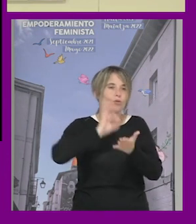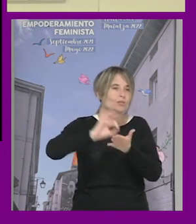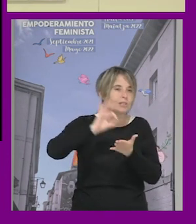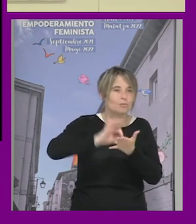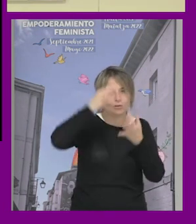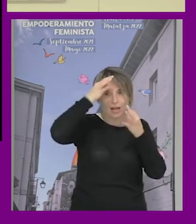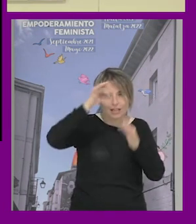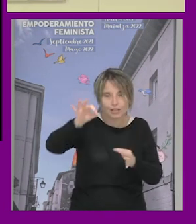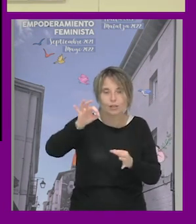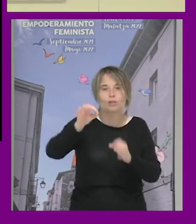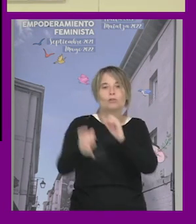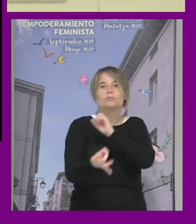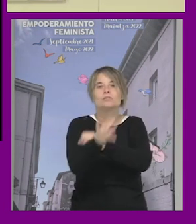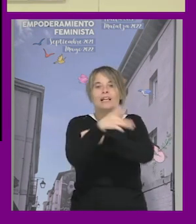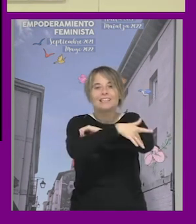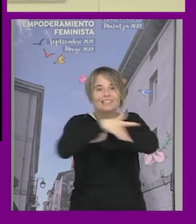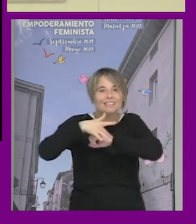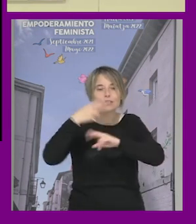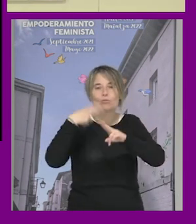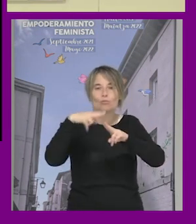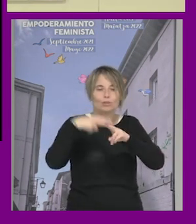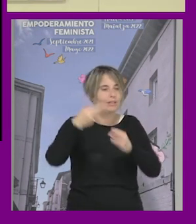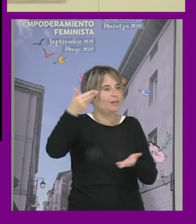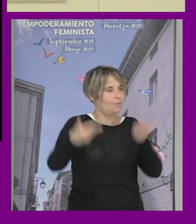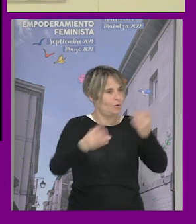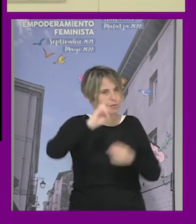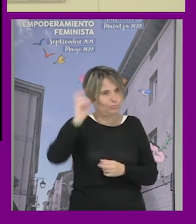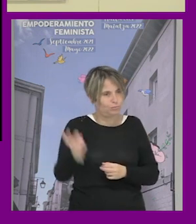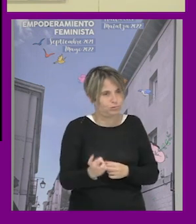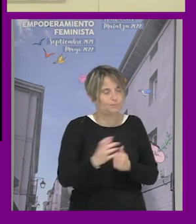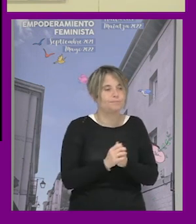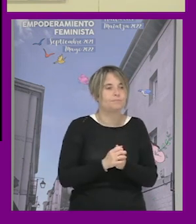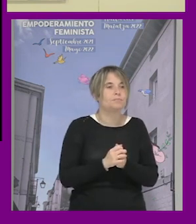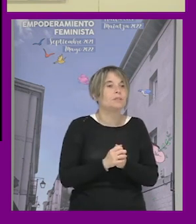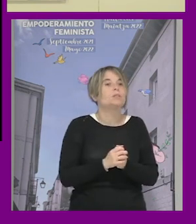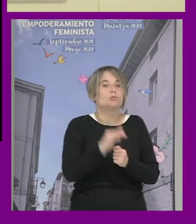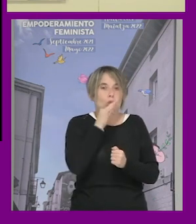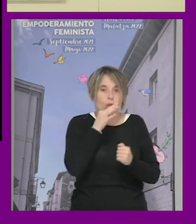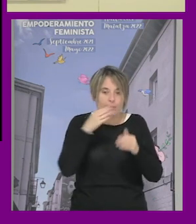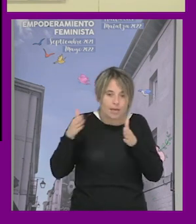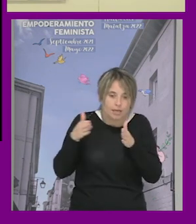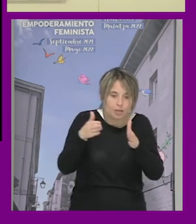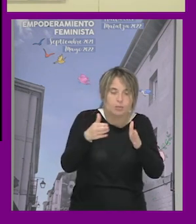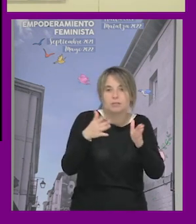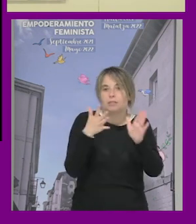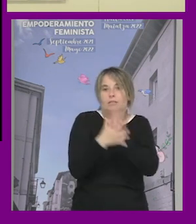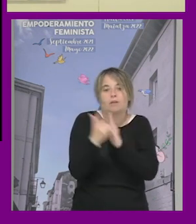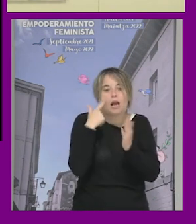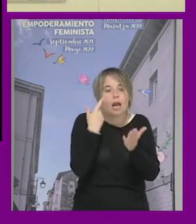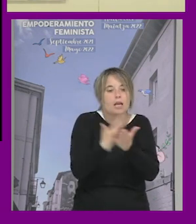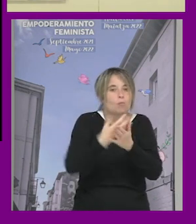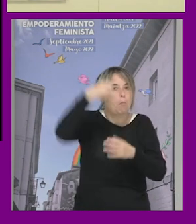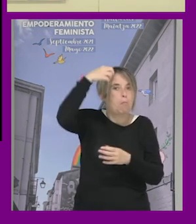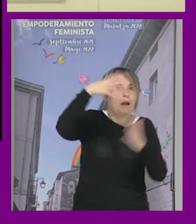atención en el diseño de una política en la evaluación etcétera es un camino que está por recorrer por tanto no hay no hay fórmulas ni hay la